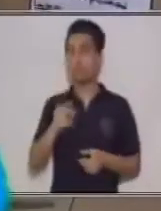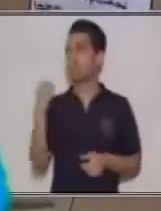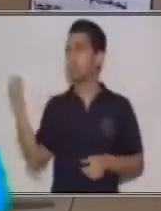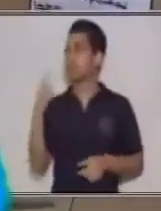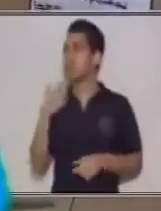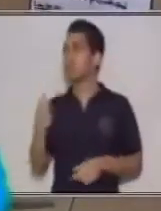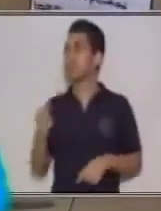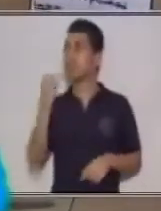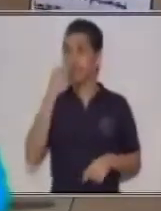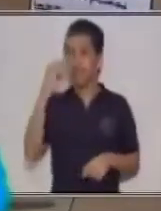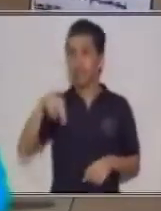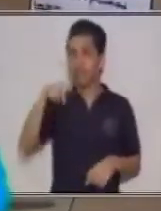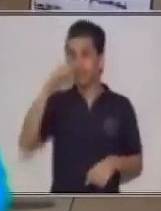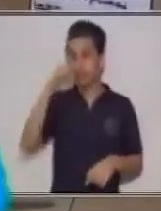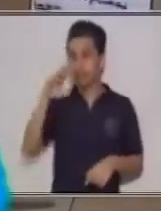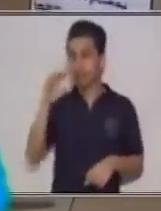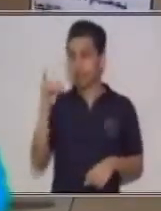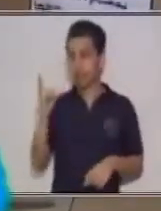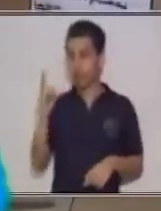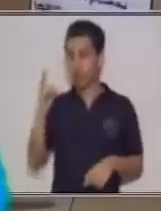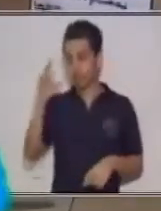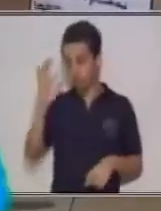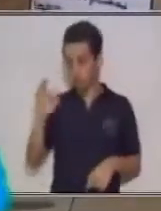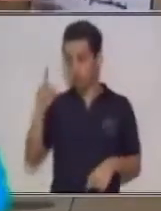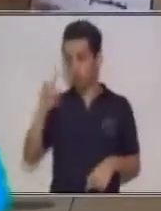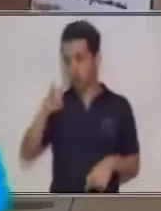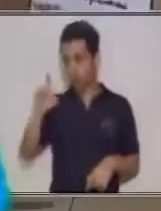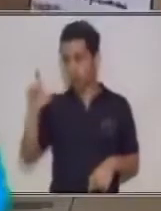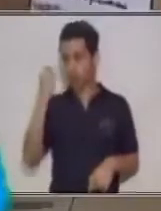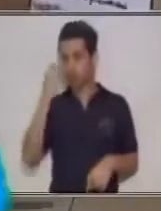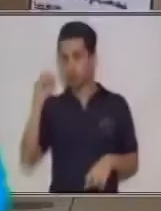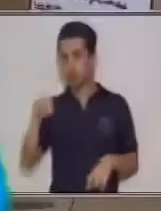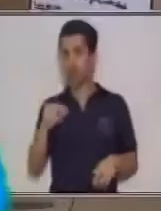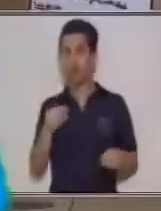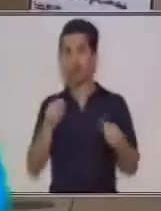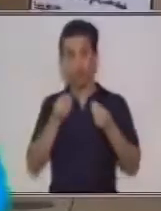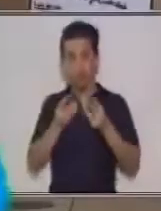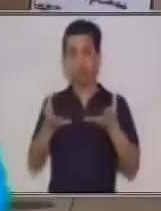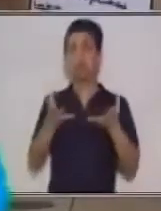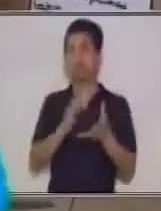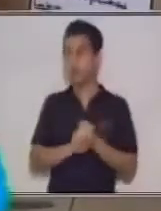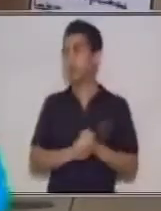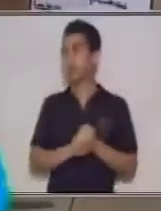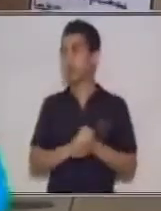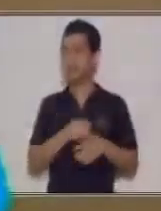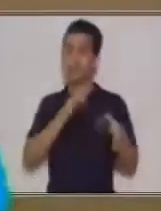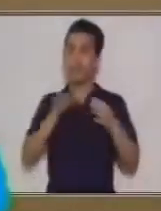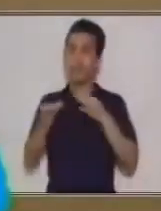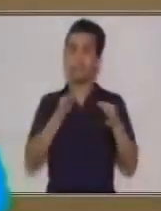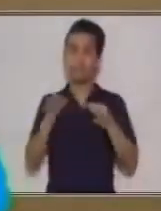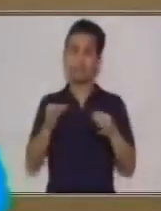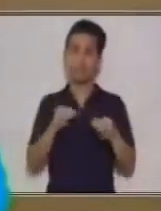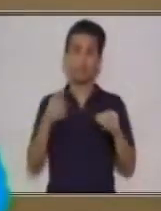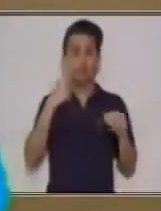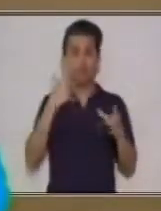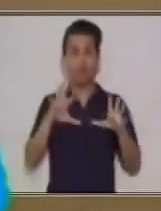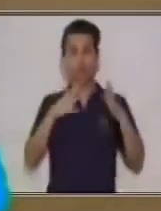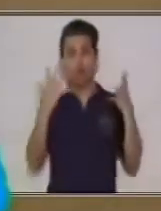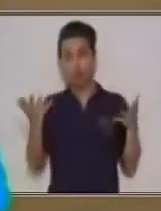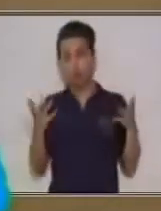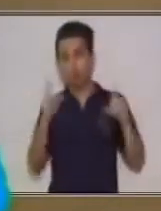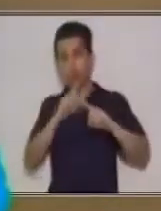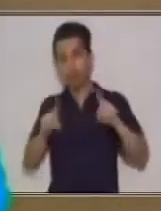es el otro nombre que se le da a la introducción de la parte del discurso. Ya que va a explicar grandes rasgos, va a